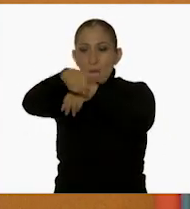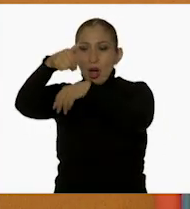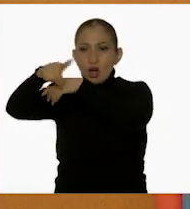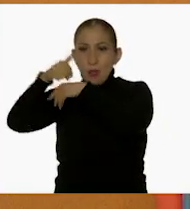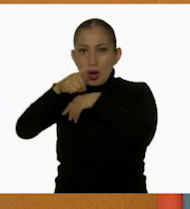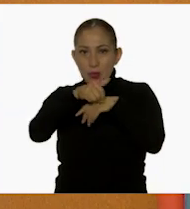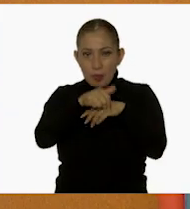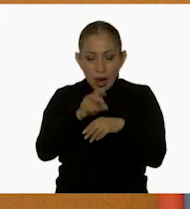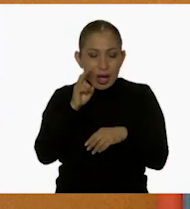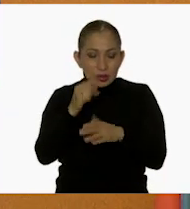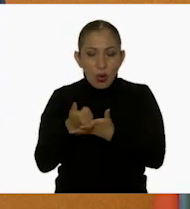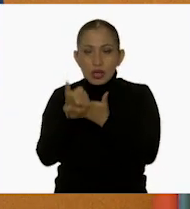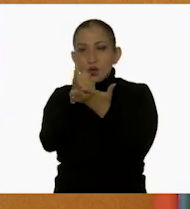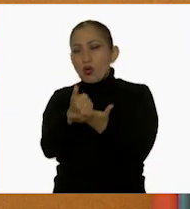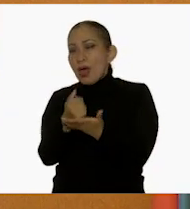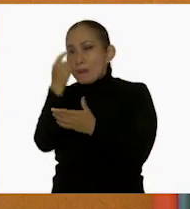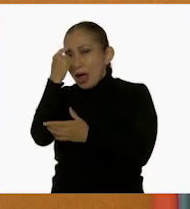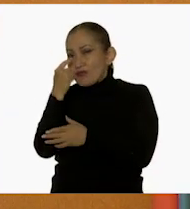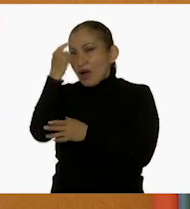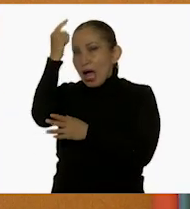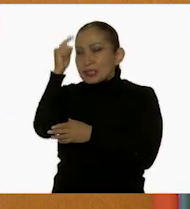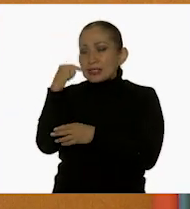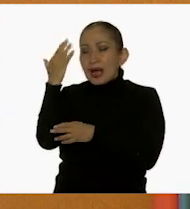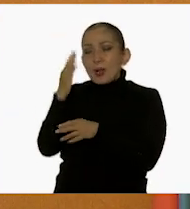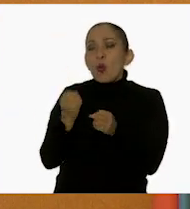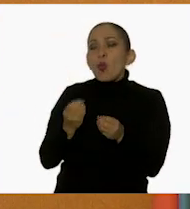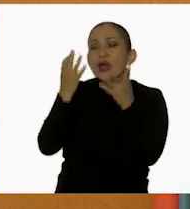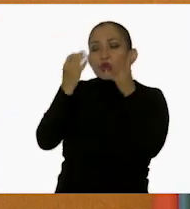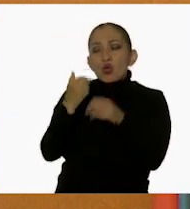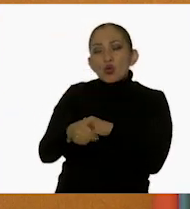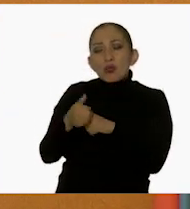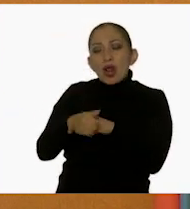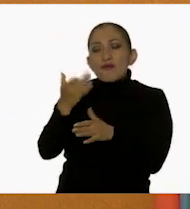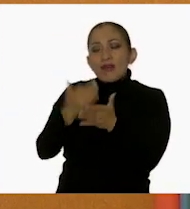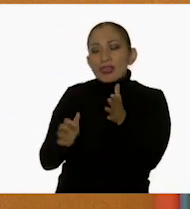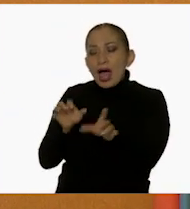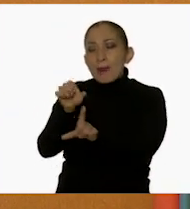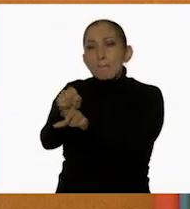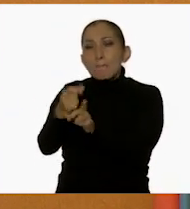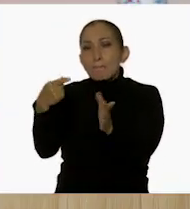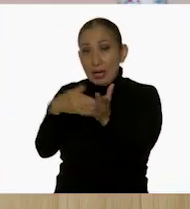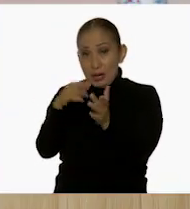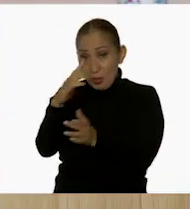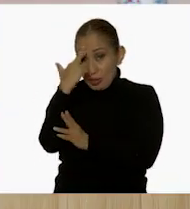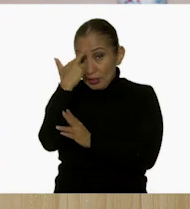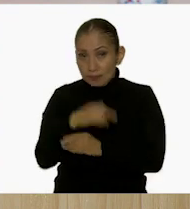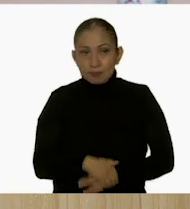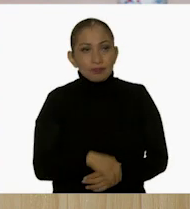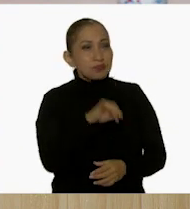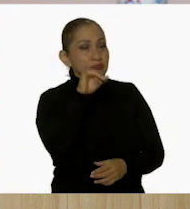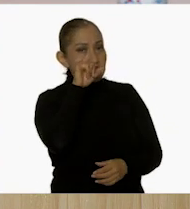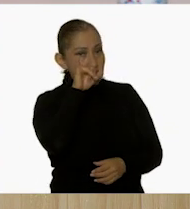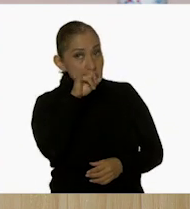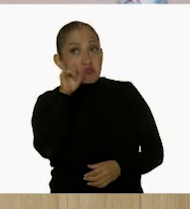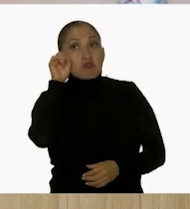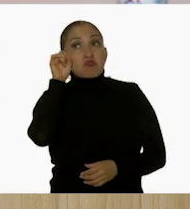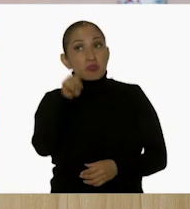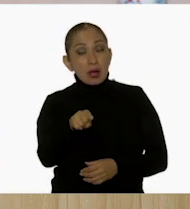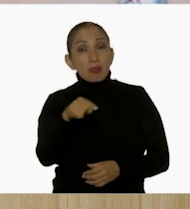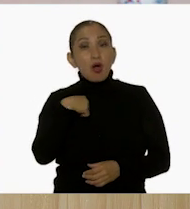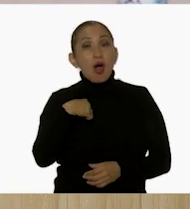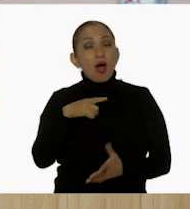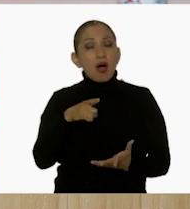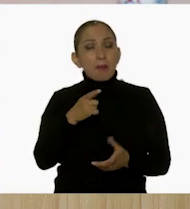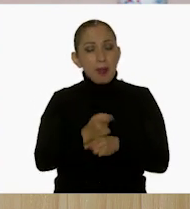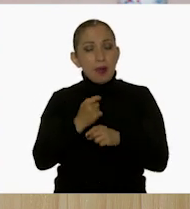Y esto obviamente les facilitaba también un poco el saber qué cantidad le hacía falta para llegar a mil. ¿Lo recuerdas, Tino? Sí, justamente lo